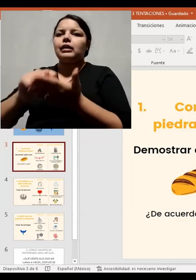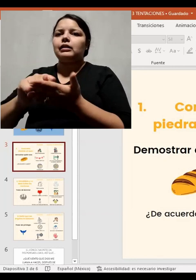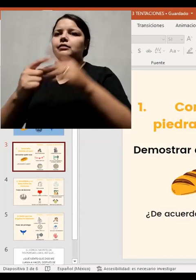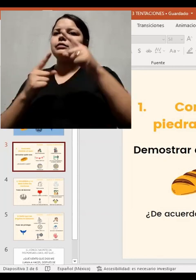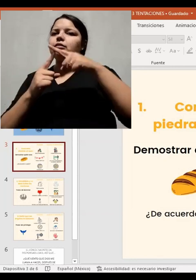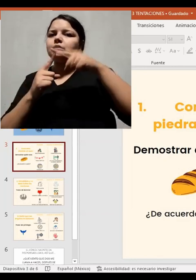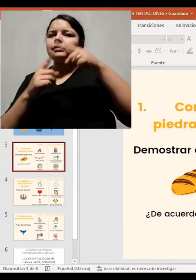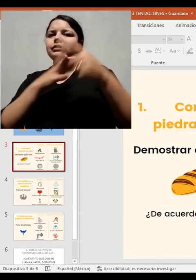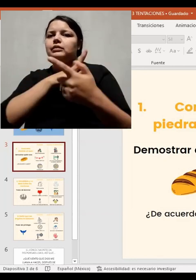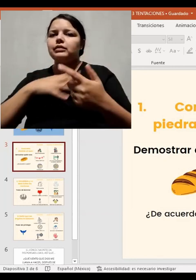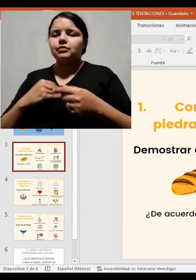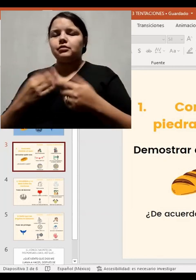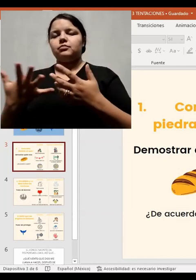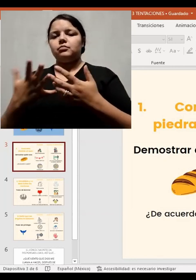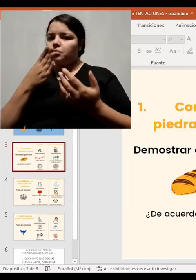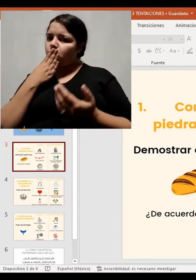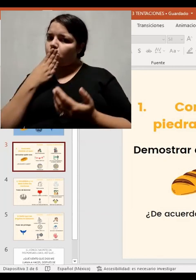pareja.